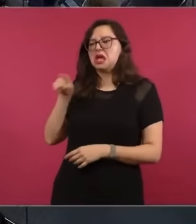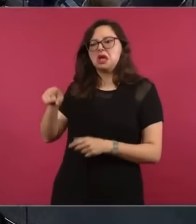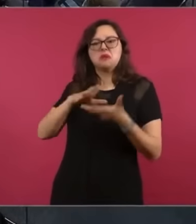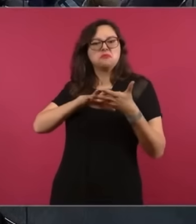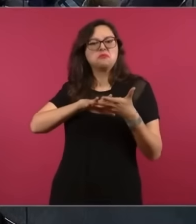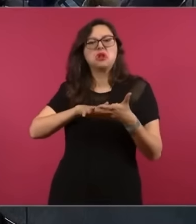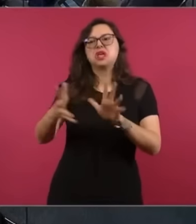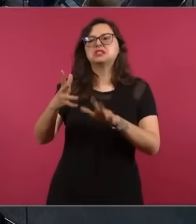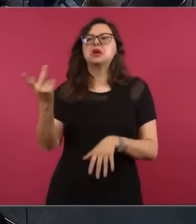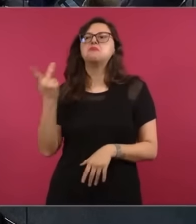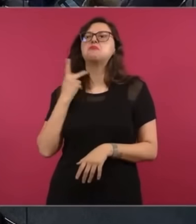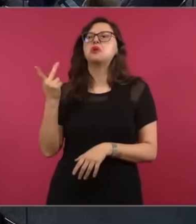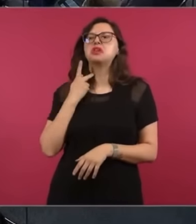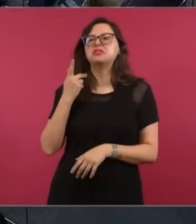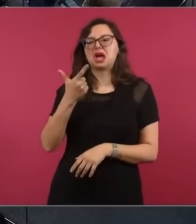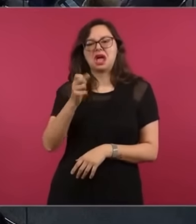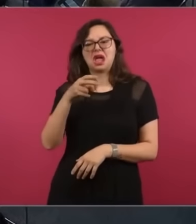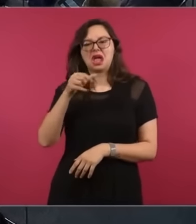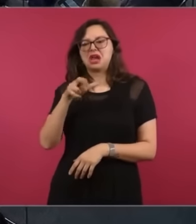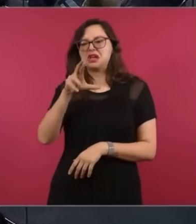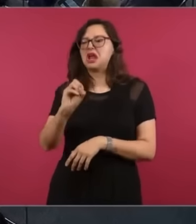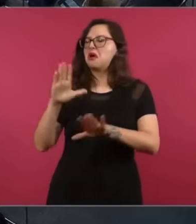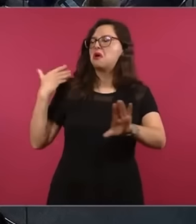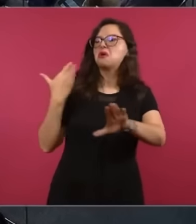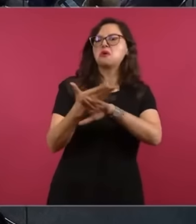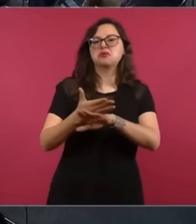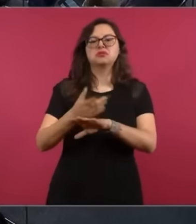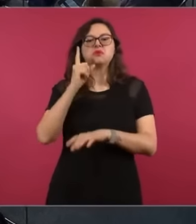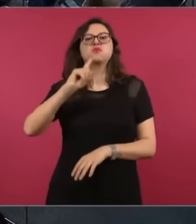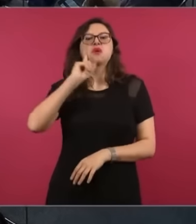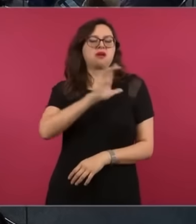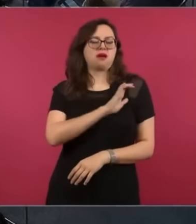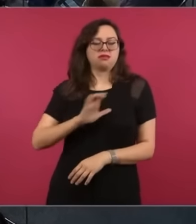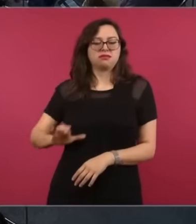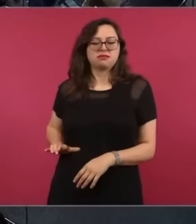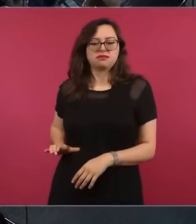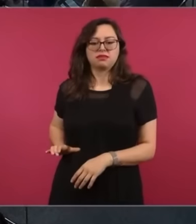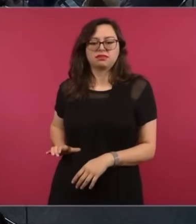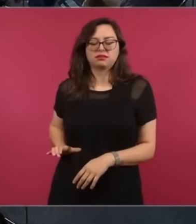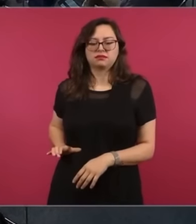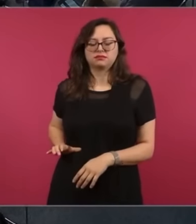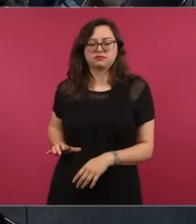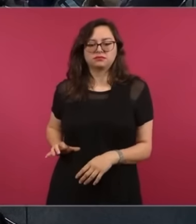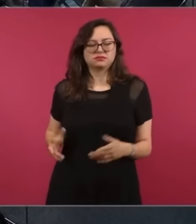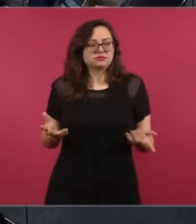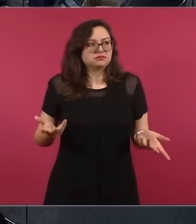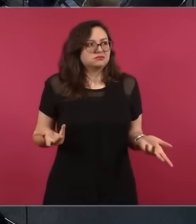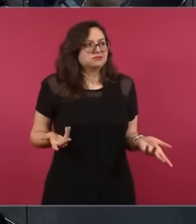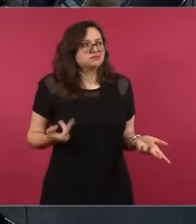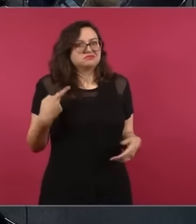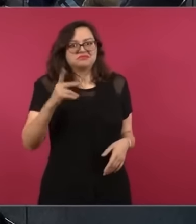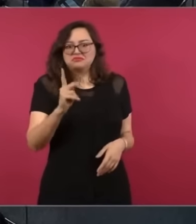citas de… Sí, sí. Sí, sí, pero no hablé de eso.